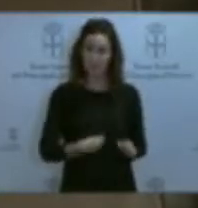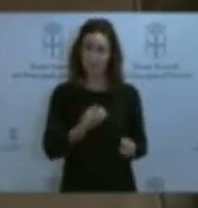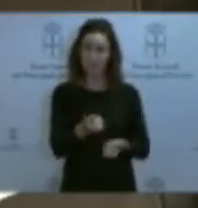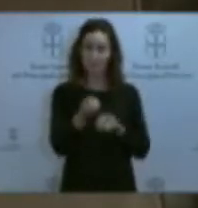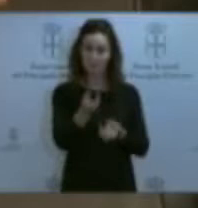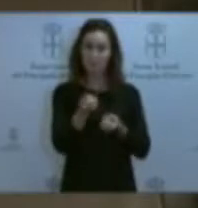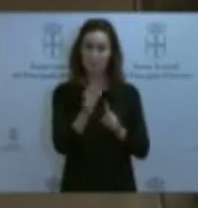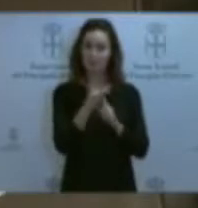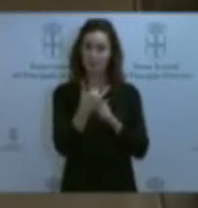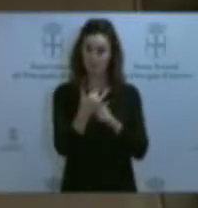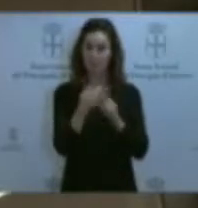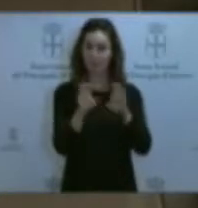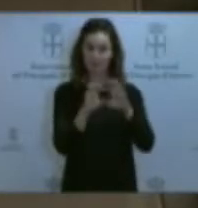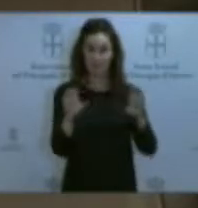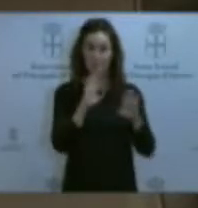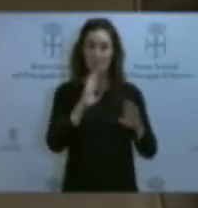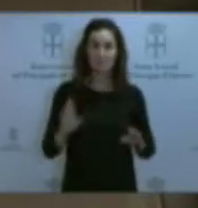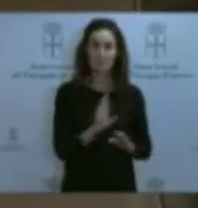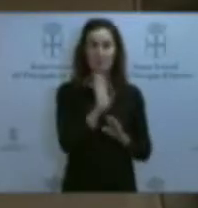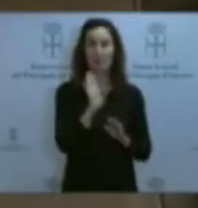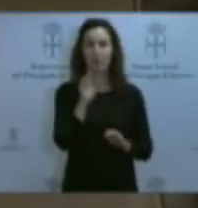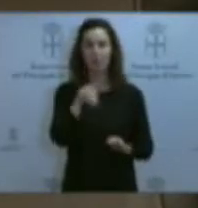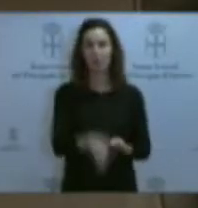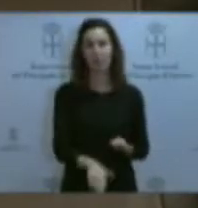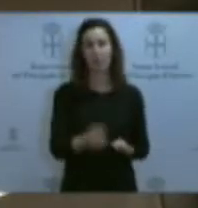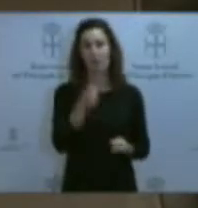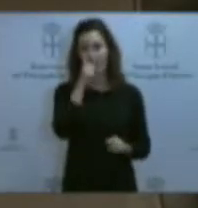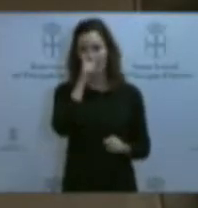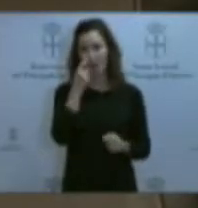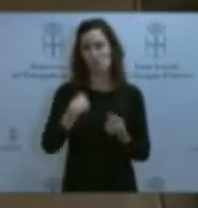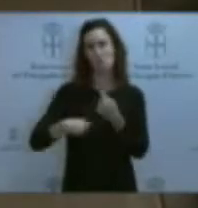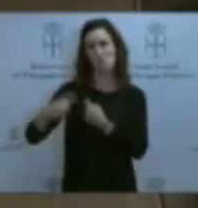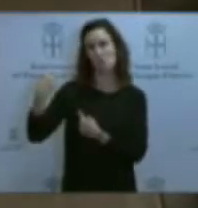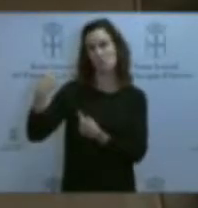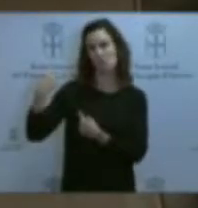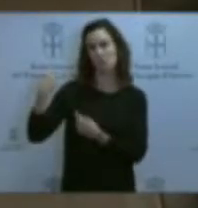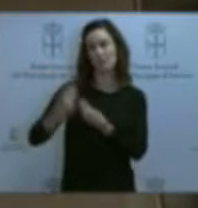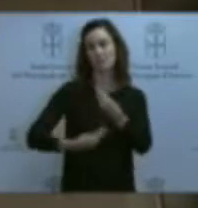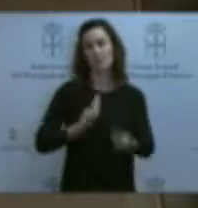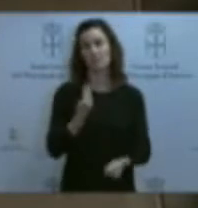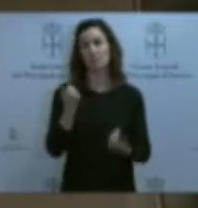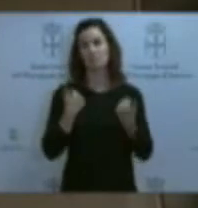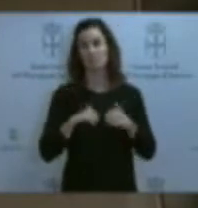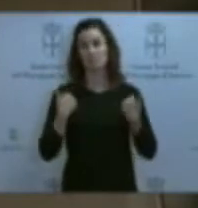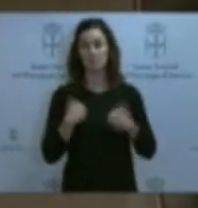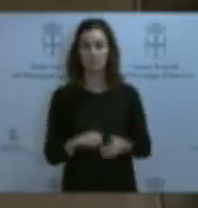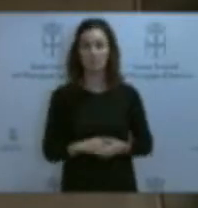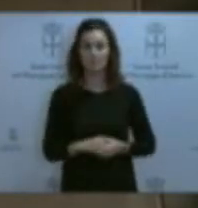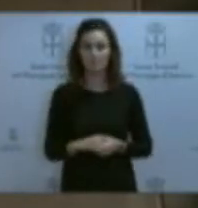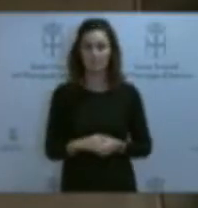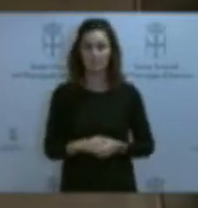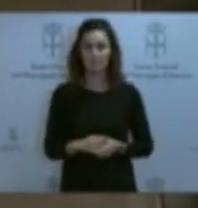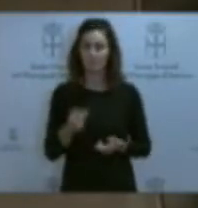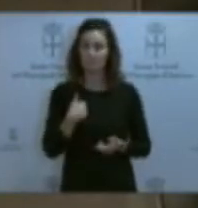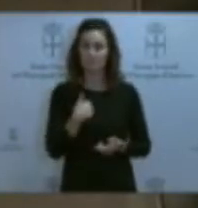a esta situación en una empresa que parece a la deriva en este último año, con todos los hechos que han sucedido. Yo le